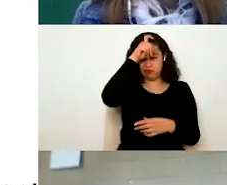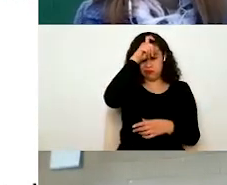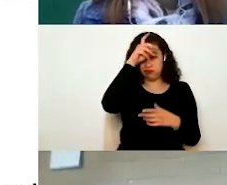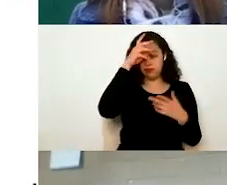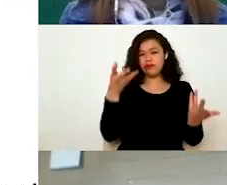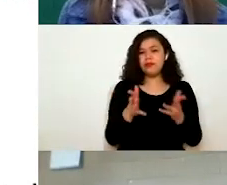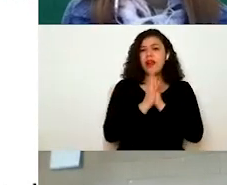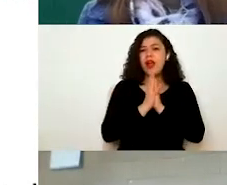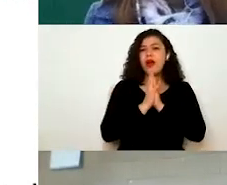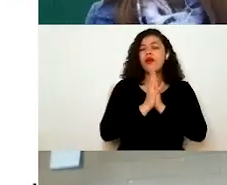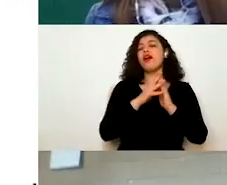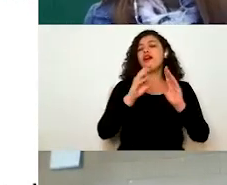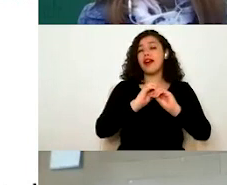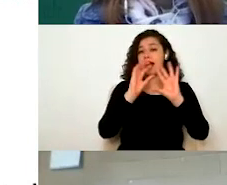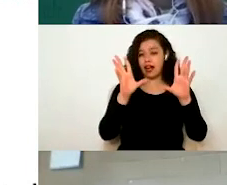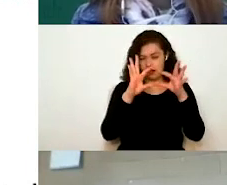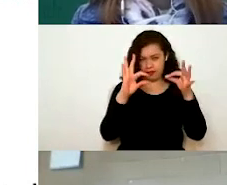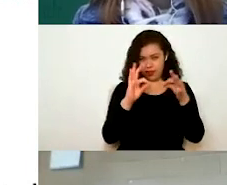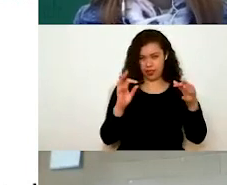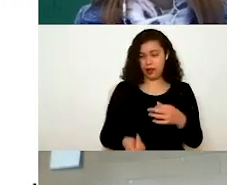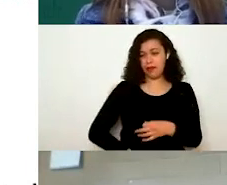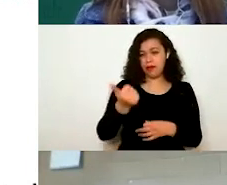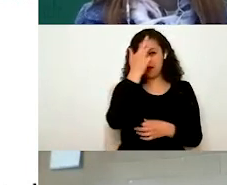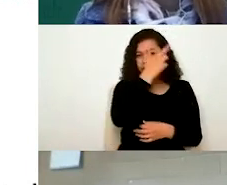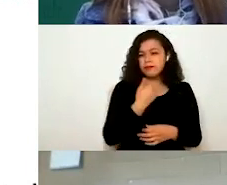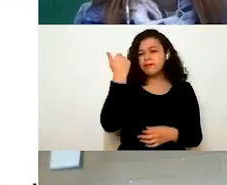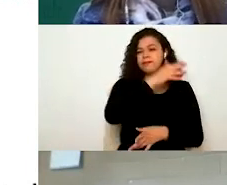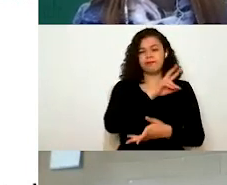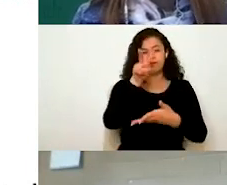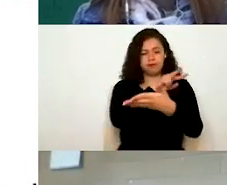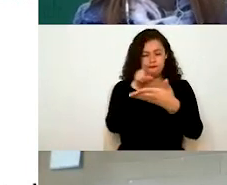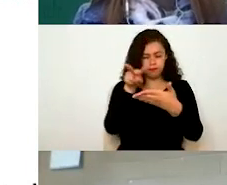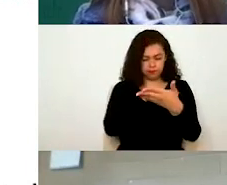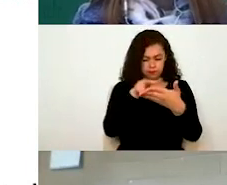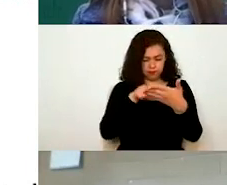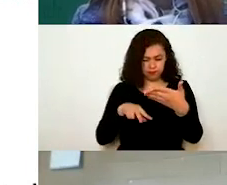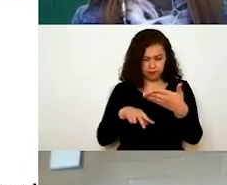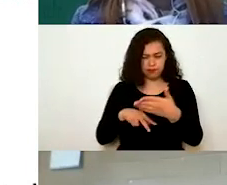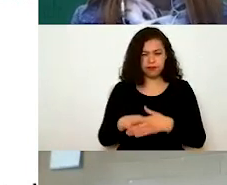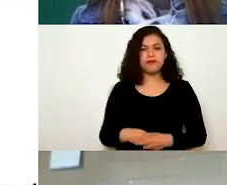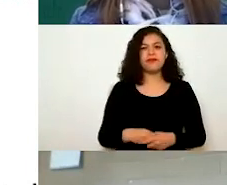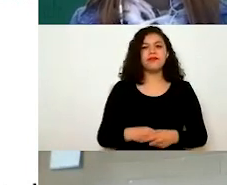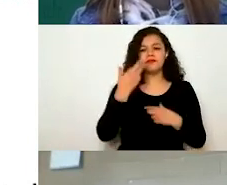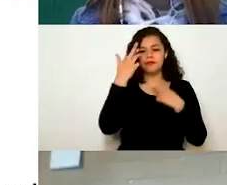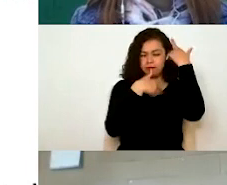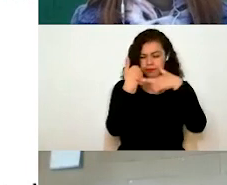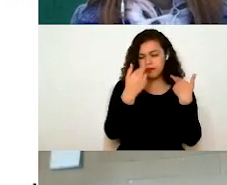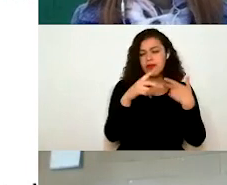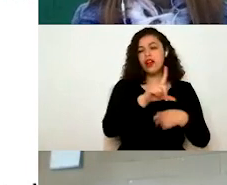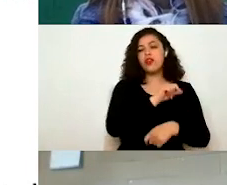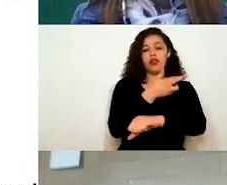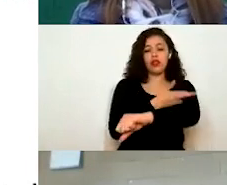Entonces, nosotros hacemos primero un análisis de lo que ustedes nos están solicitando. Lo, se analiza y se registra.